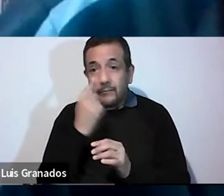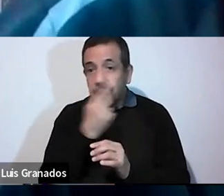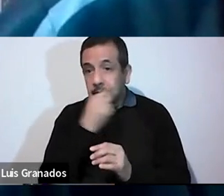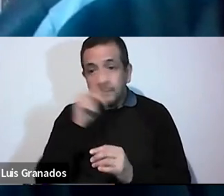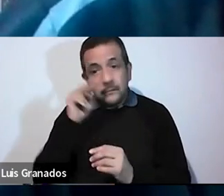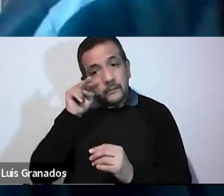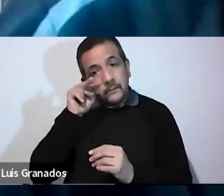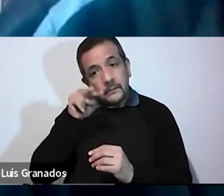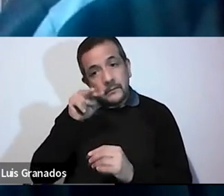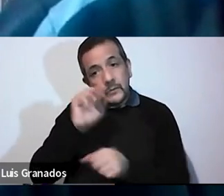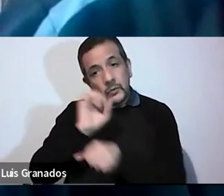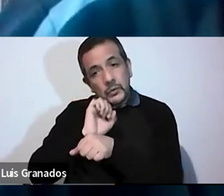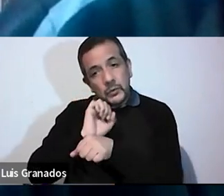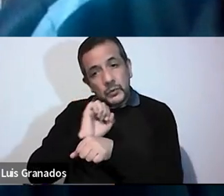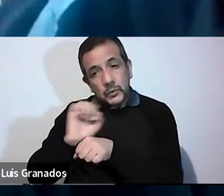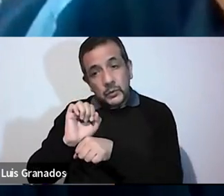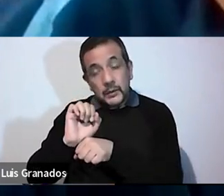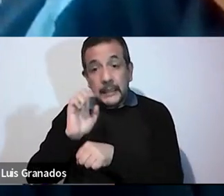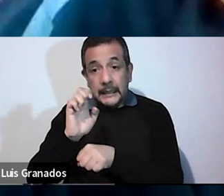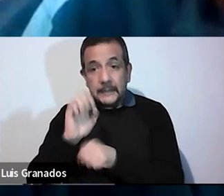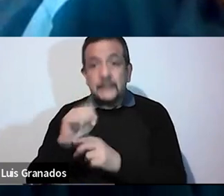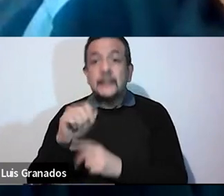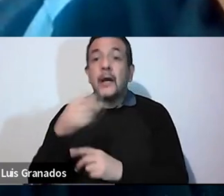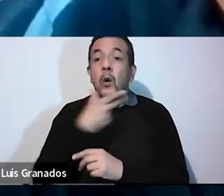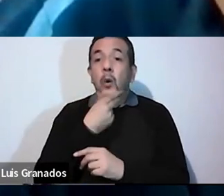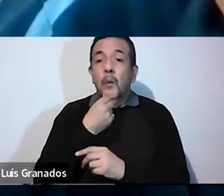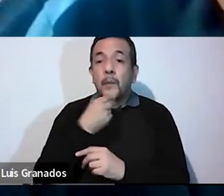que pinta Rembrandt, pues, comunica